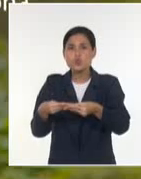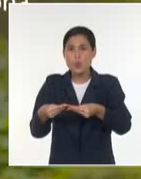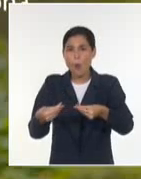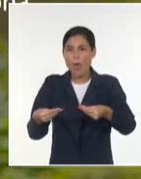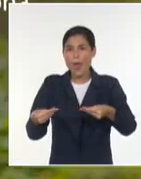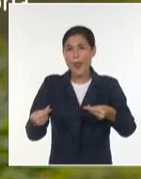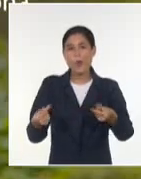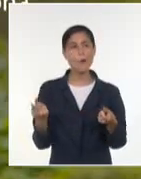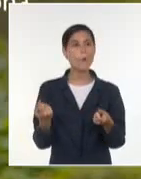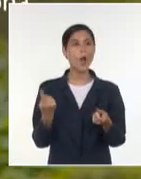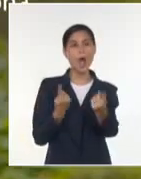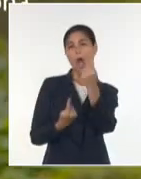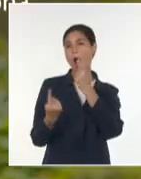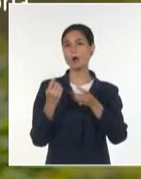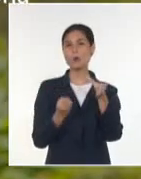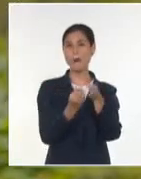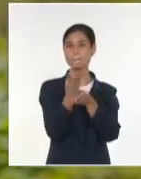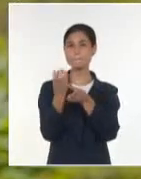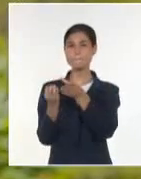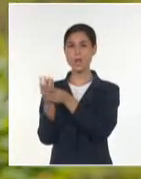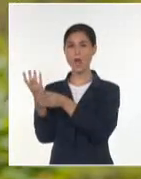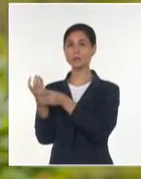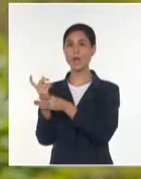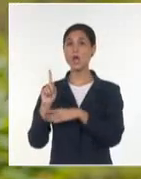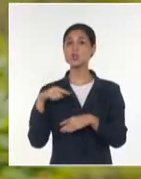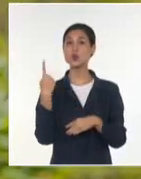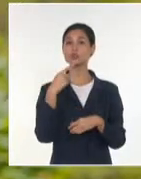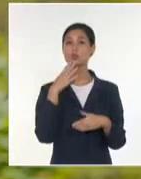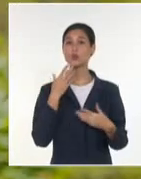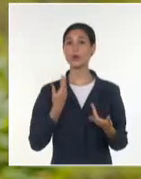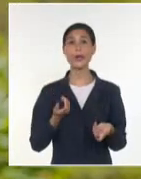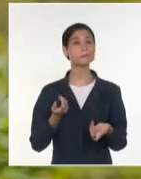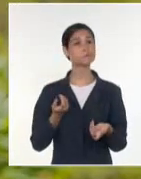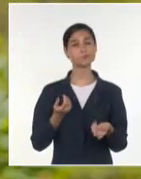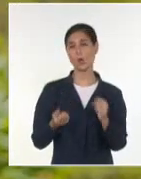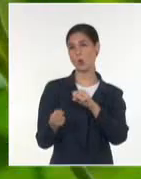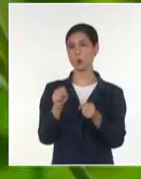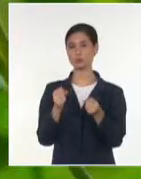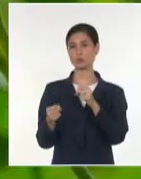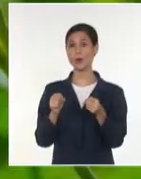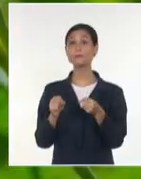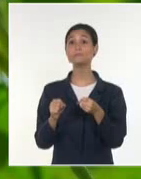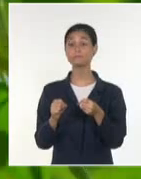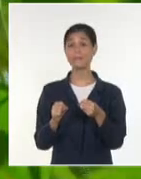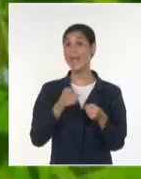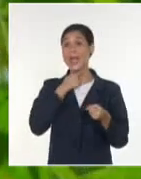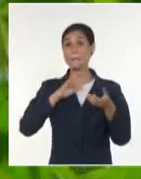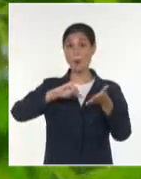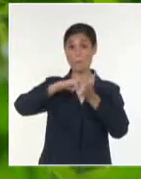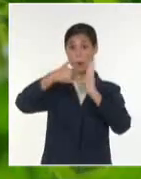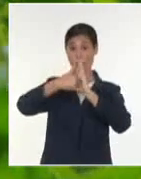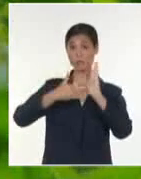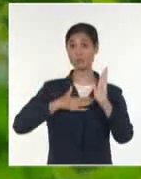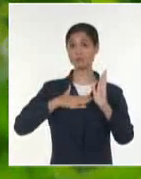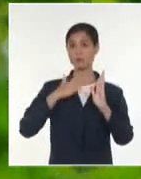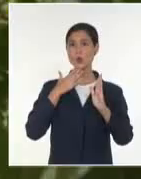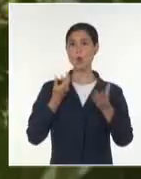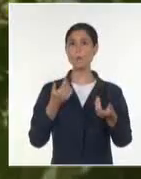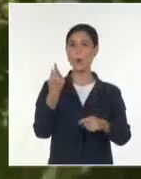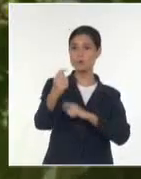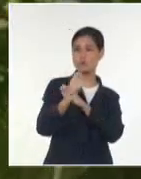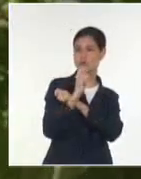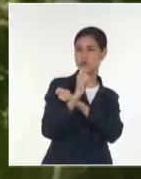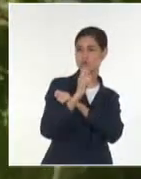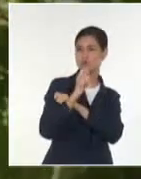plantas invasoras que han ido dañando eso y eso nos está enseñando el proyecto este. Cómo cambiar un poco ese entorno de las plantas